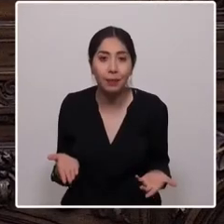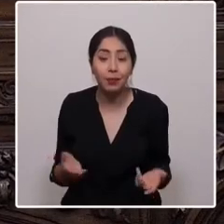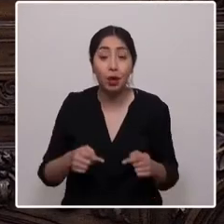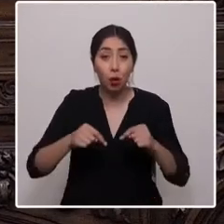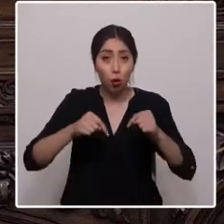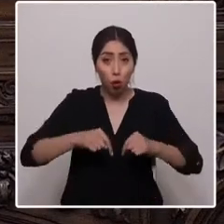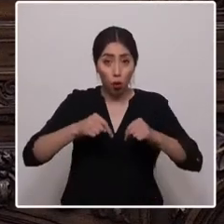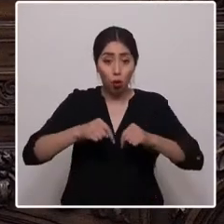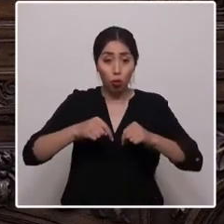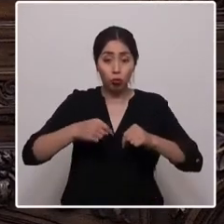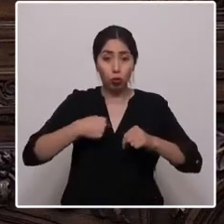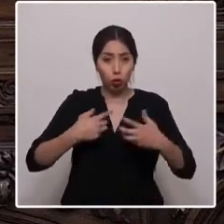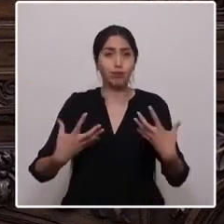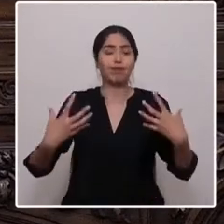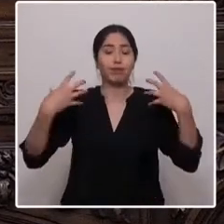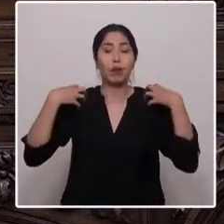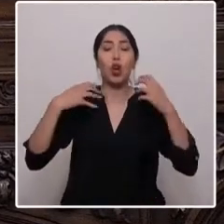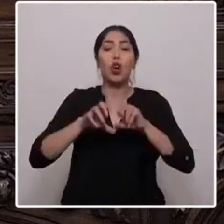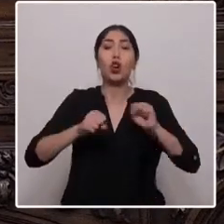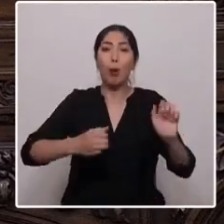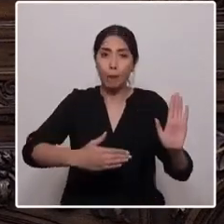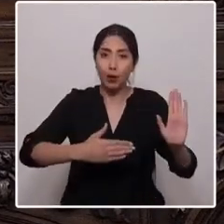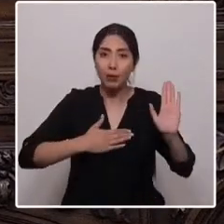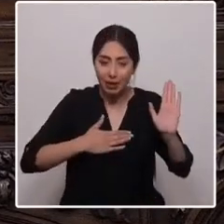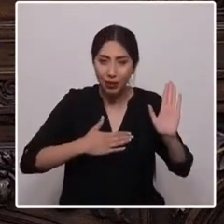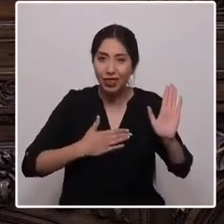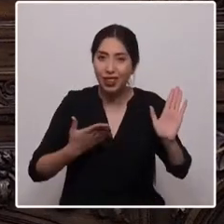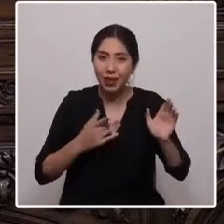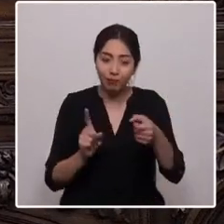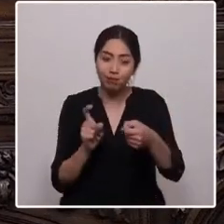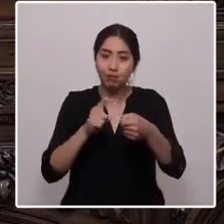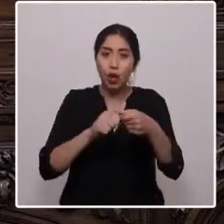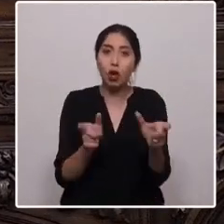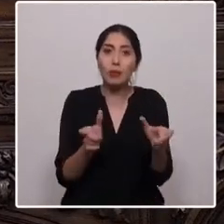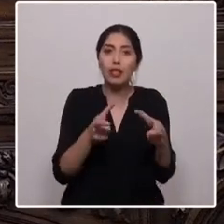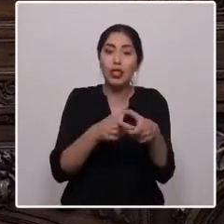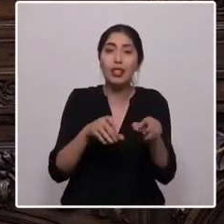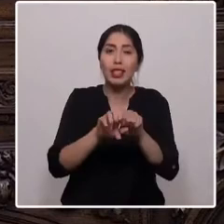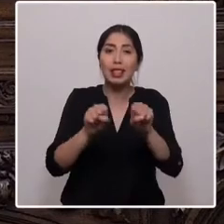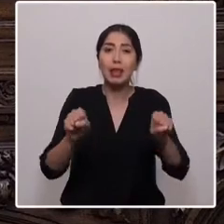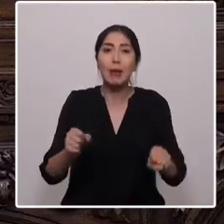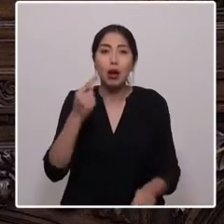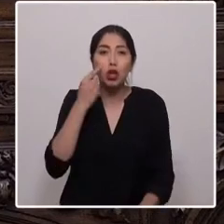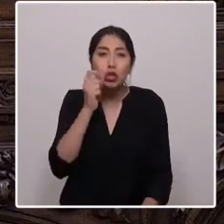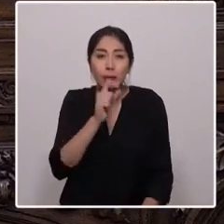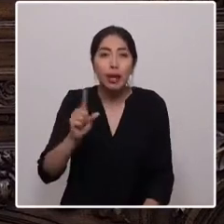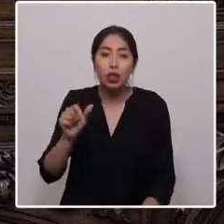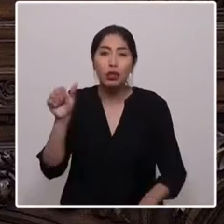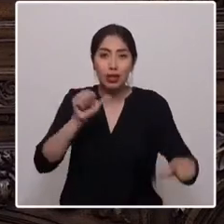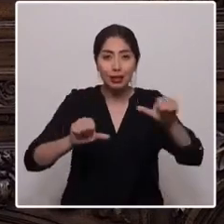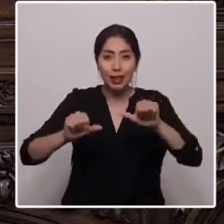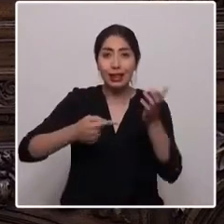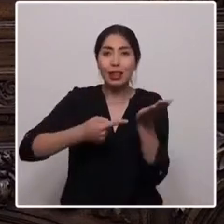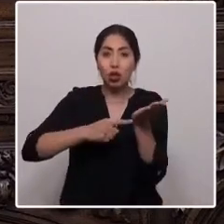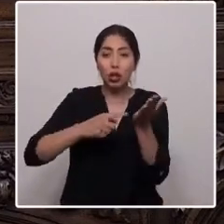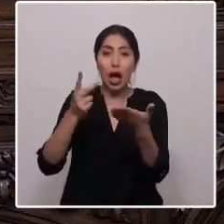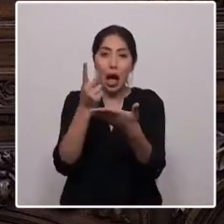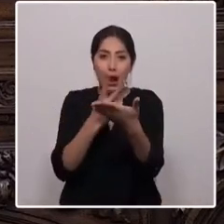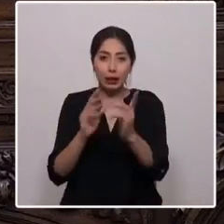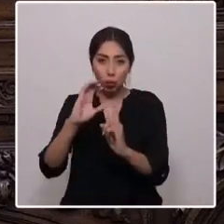compromiso, el de integrar la Comisión de Sistemas de Conocimiento, Ciencia y Tecnología, Arte, Cultura y Patrimonio.